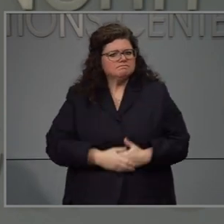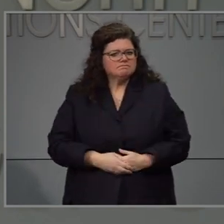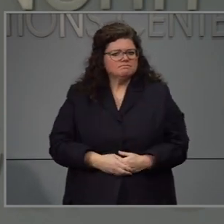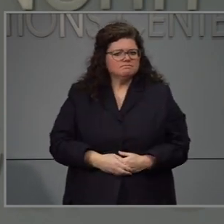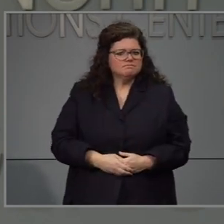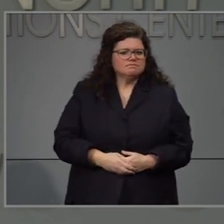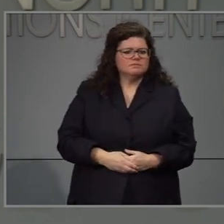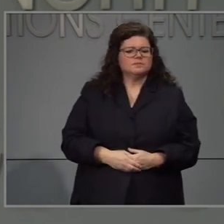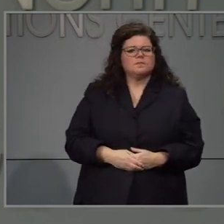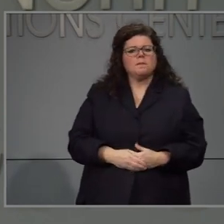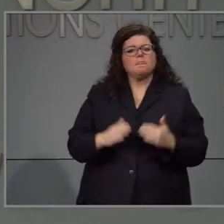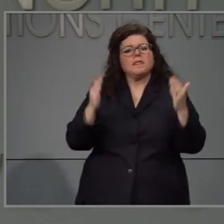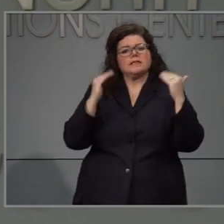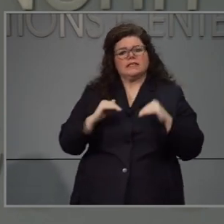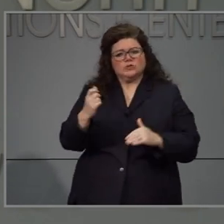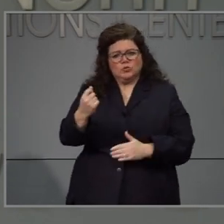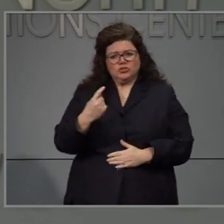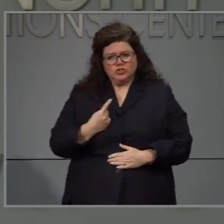Gracias. La siguiente.